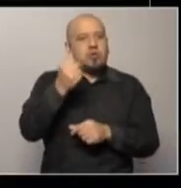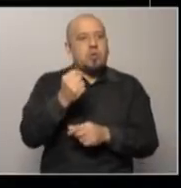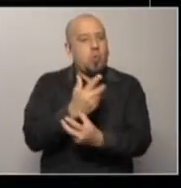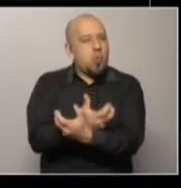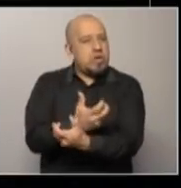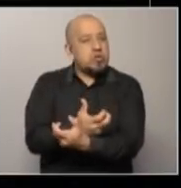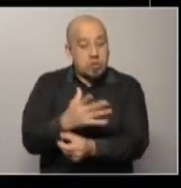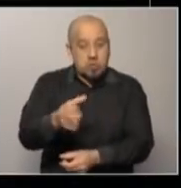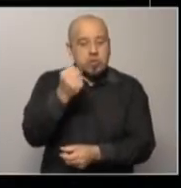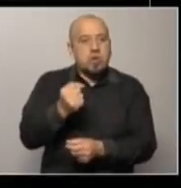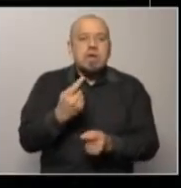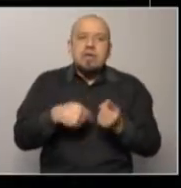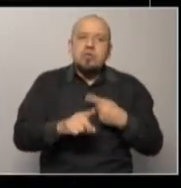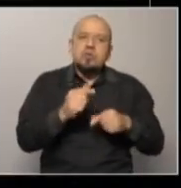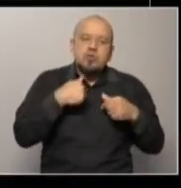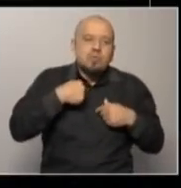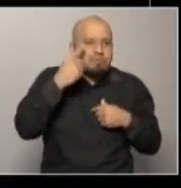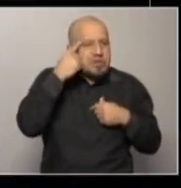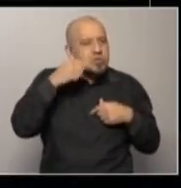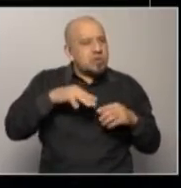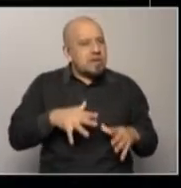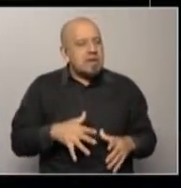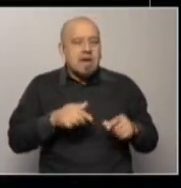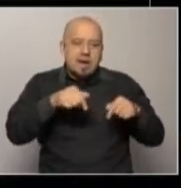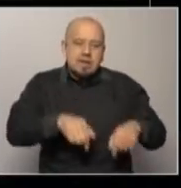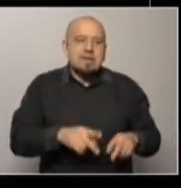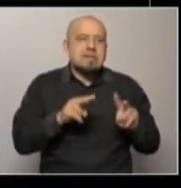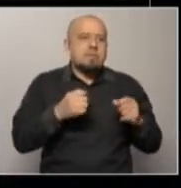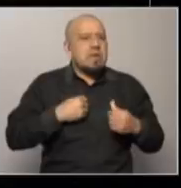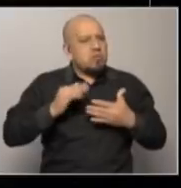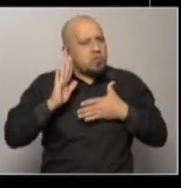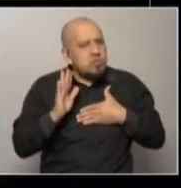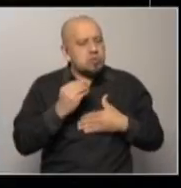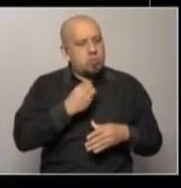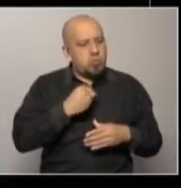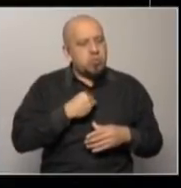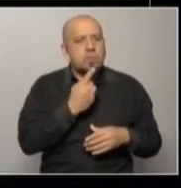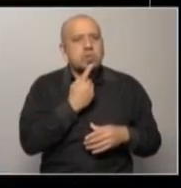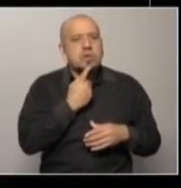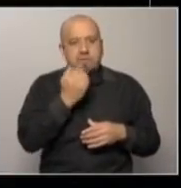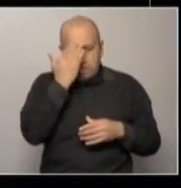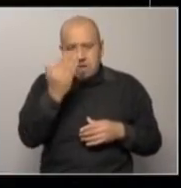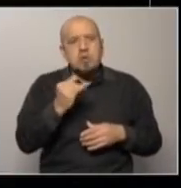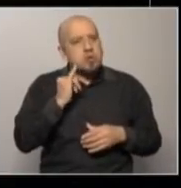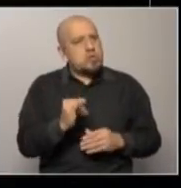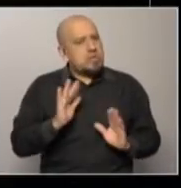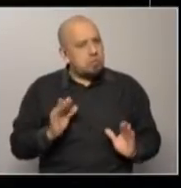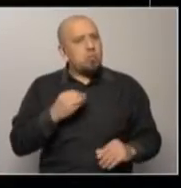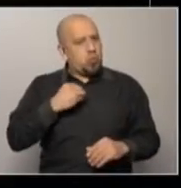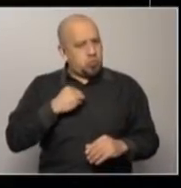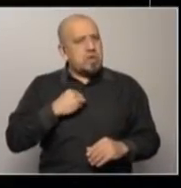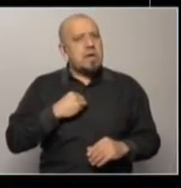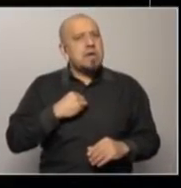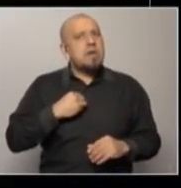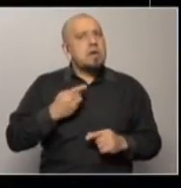acá lo que está en juego, me parece a mí, es el compromiso o la voluntad política que el Frente Amplio puso con el tema. Visto